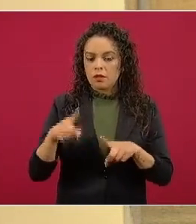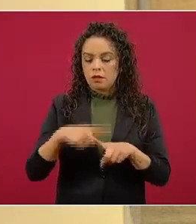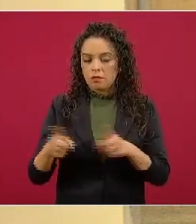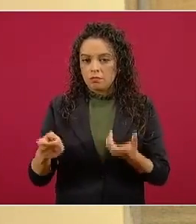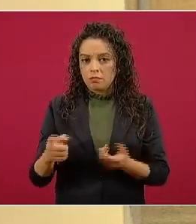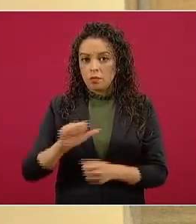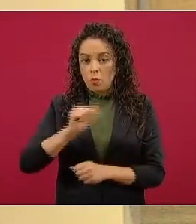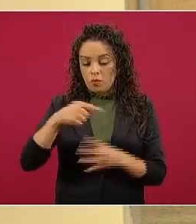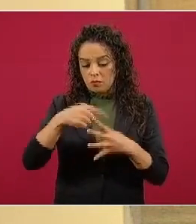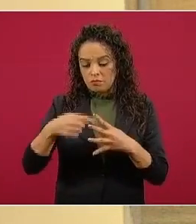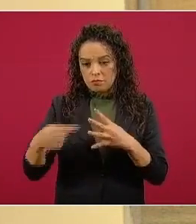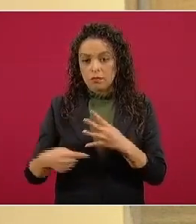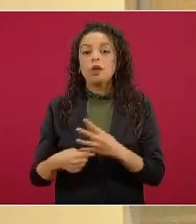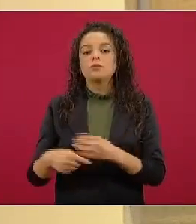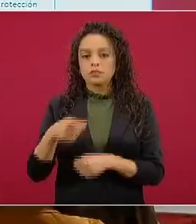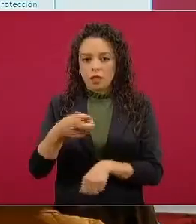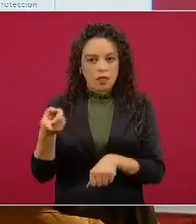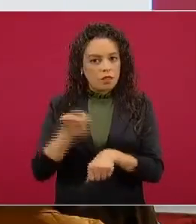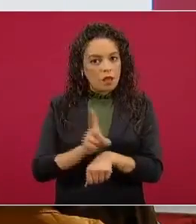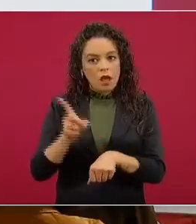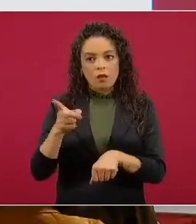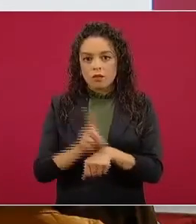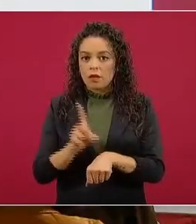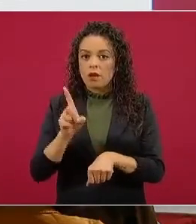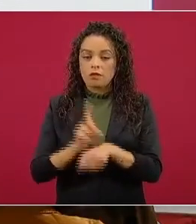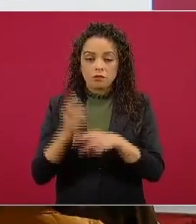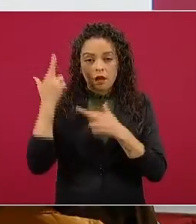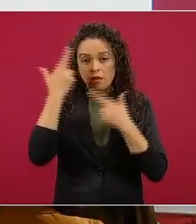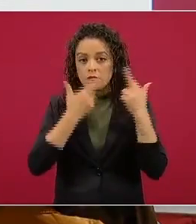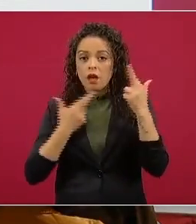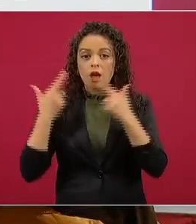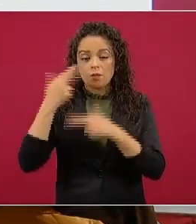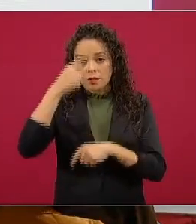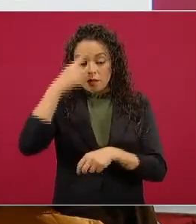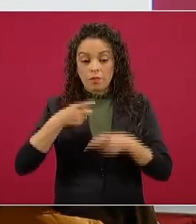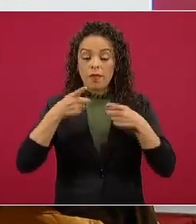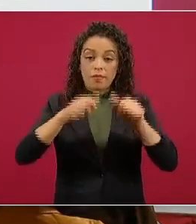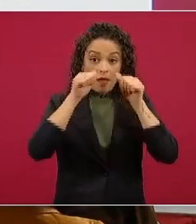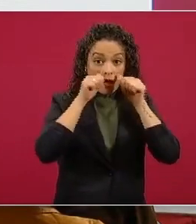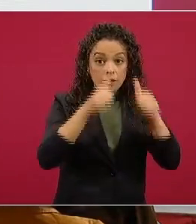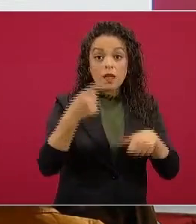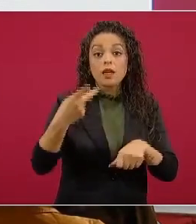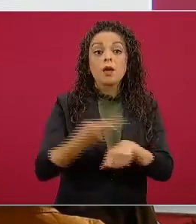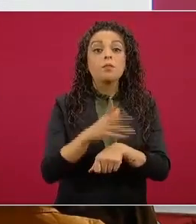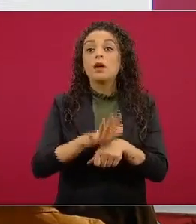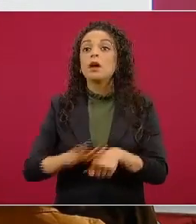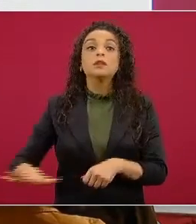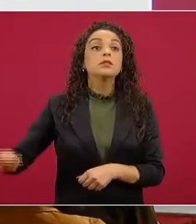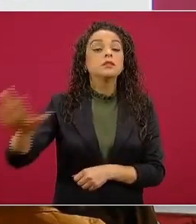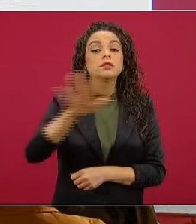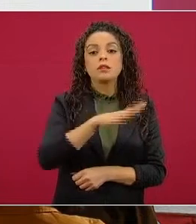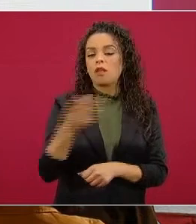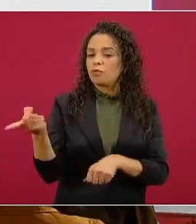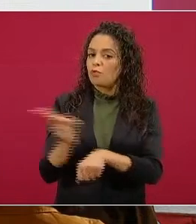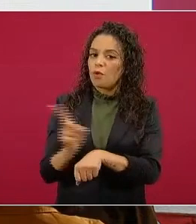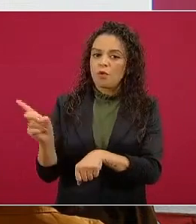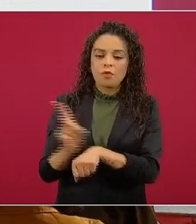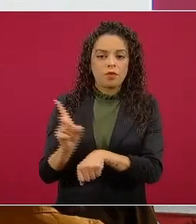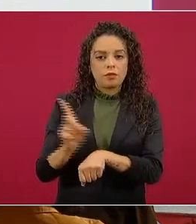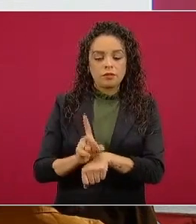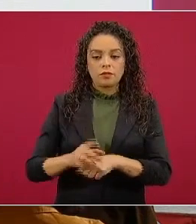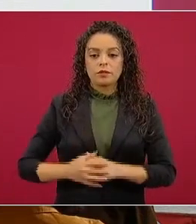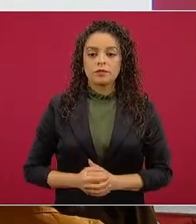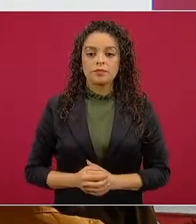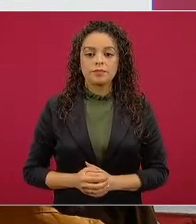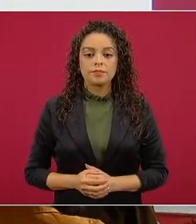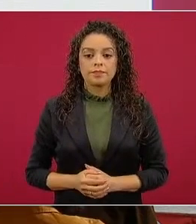estamos dando seguimiento a todo lo que sucede la política exterior